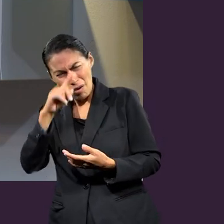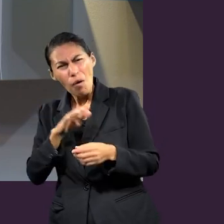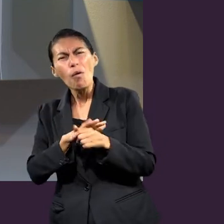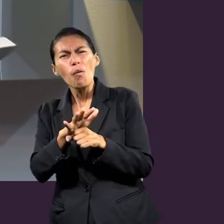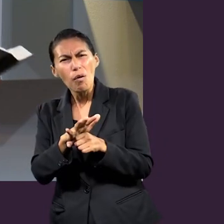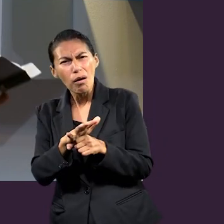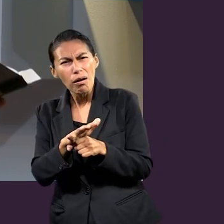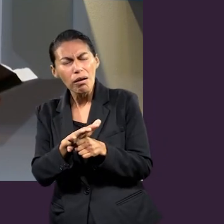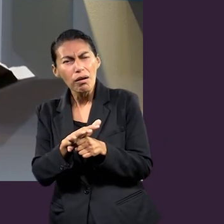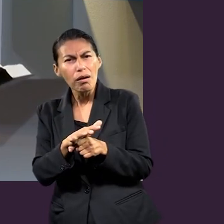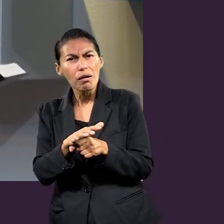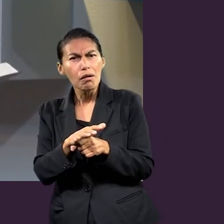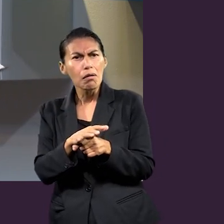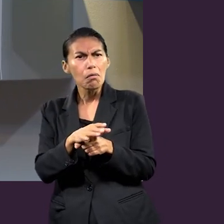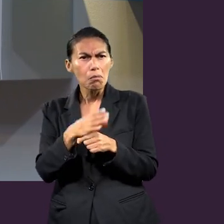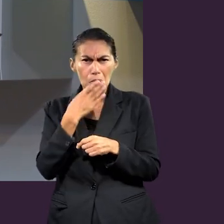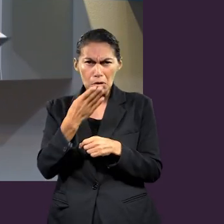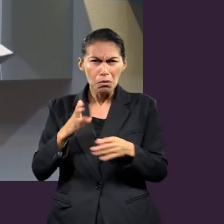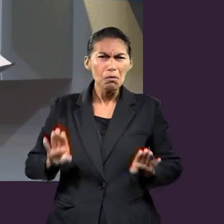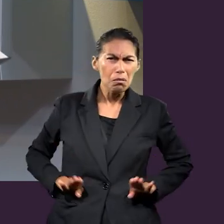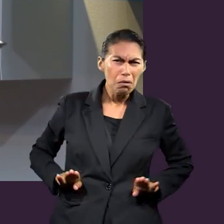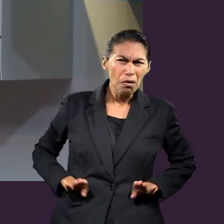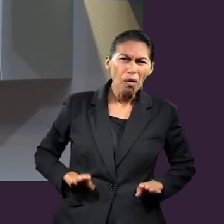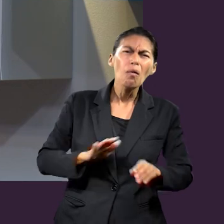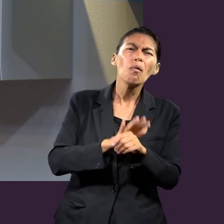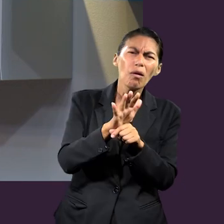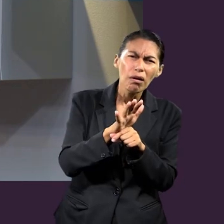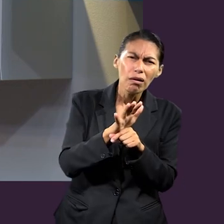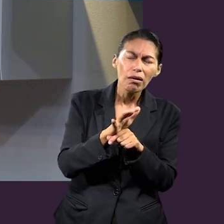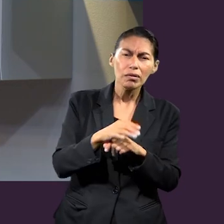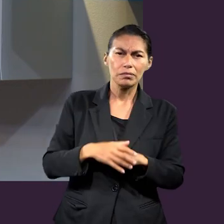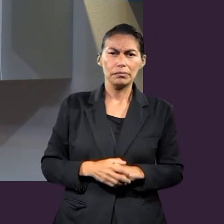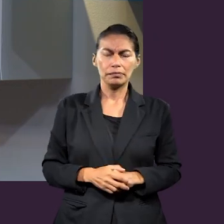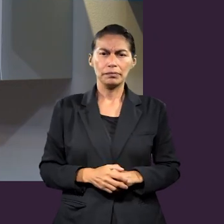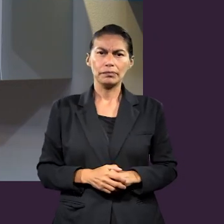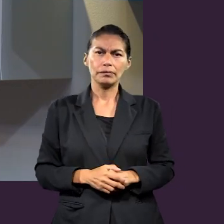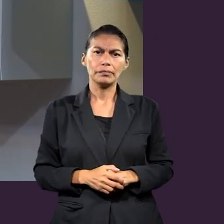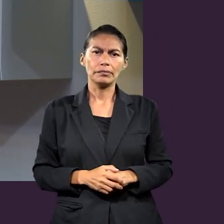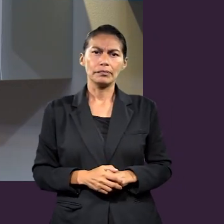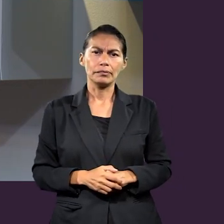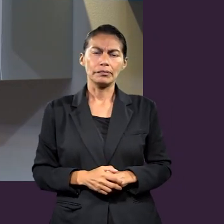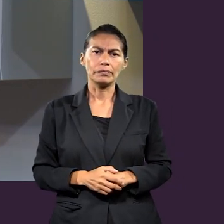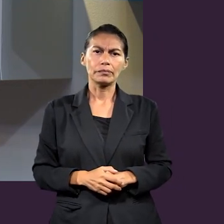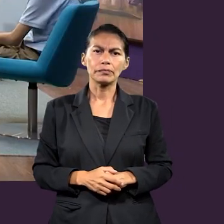¿Y con qué se quedan? ¿Qué beneficio encontraron en estos textos?